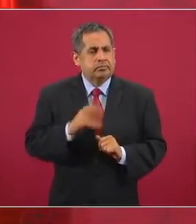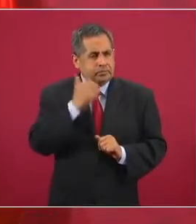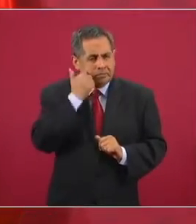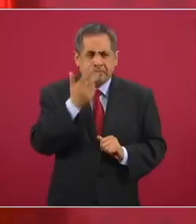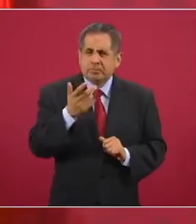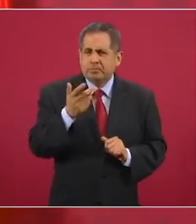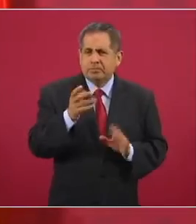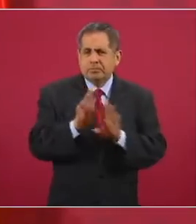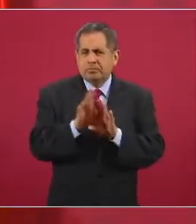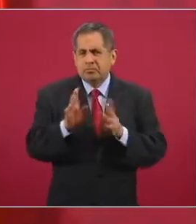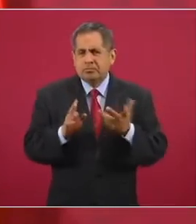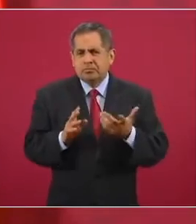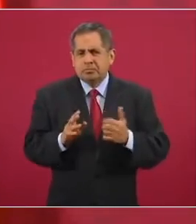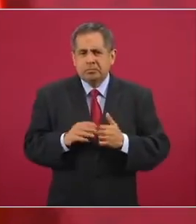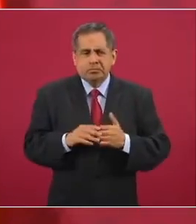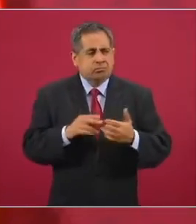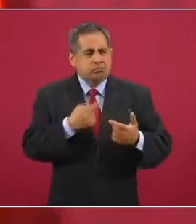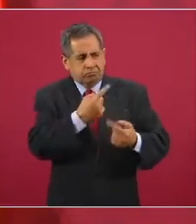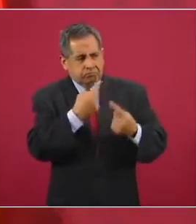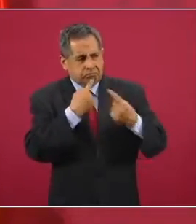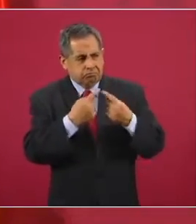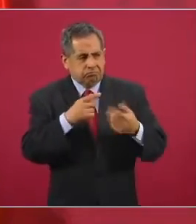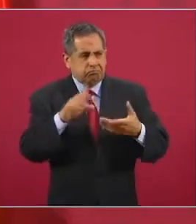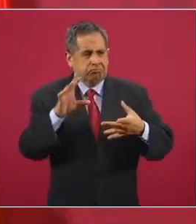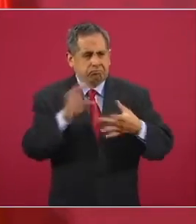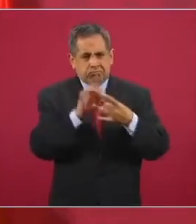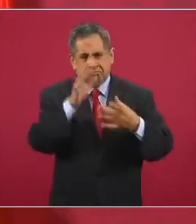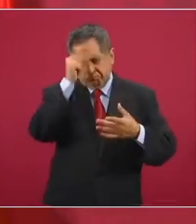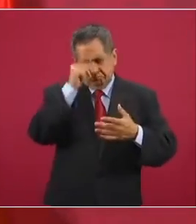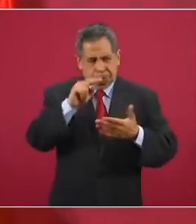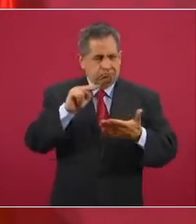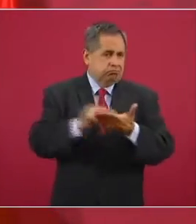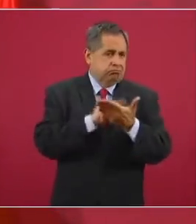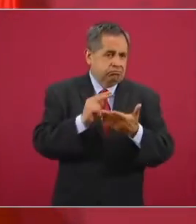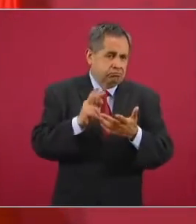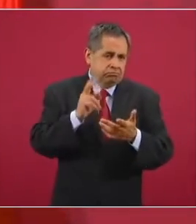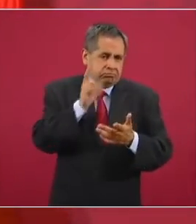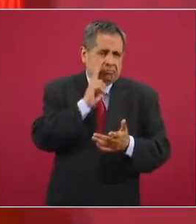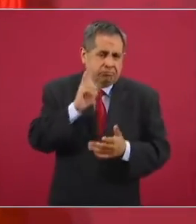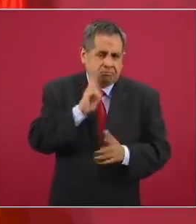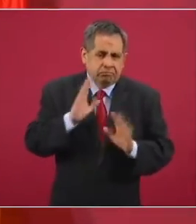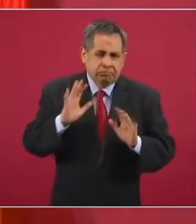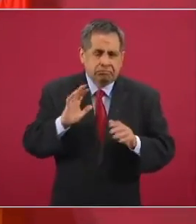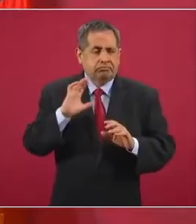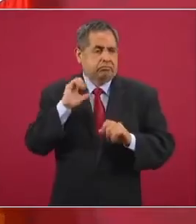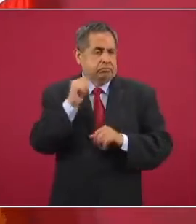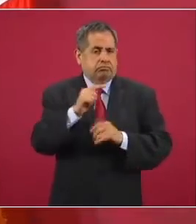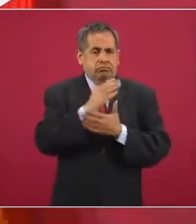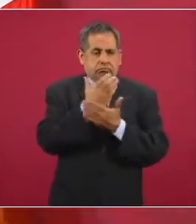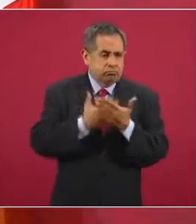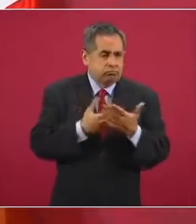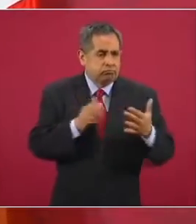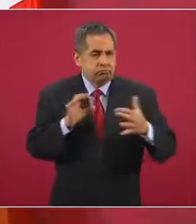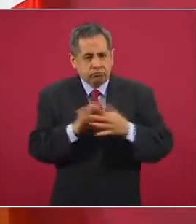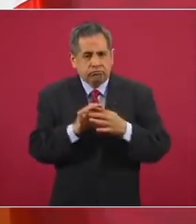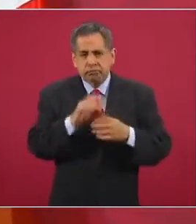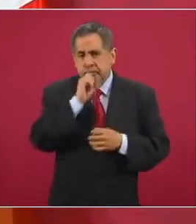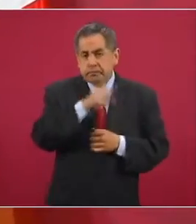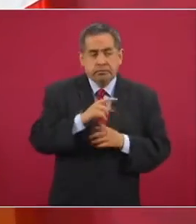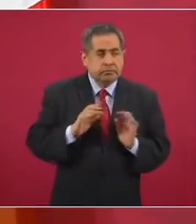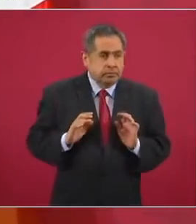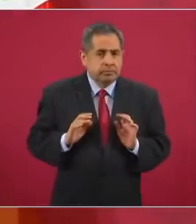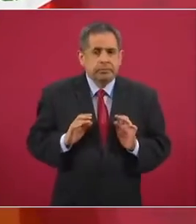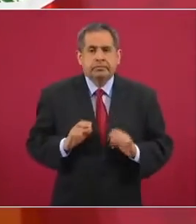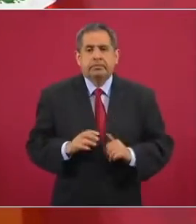establecer un convenio con ellos, un contrato, también por lo mismo,